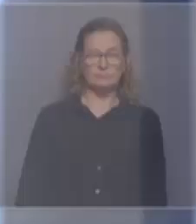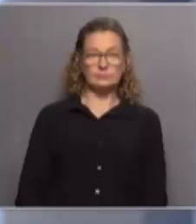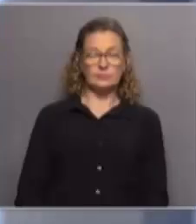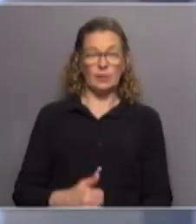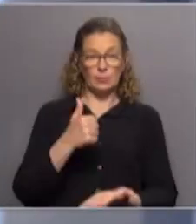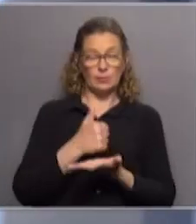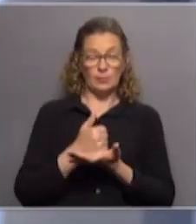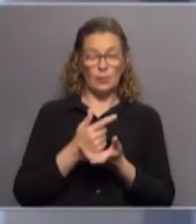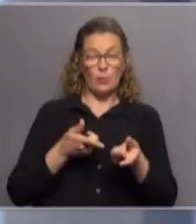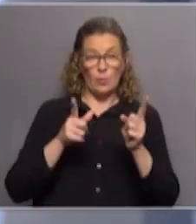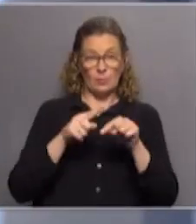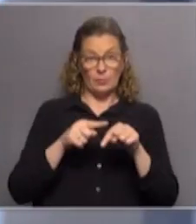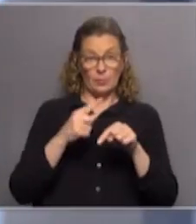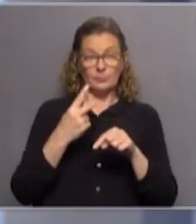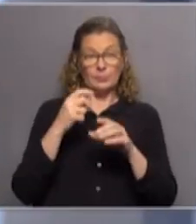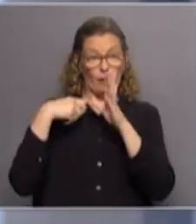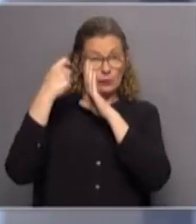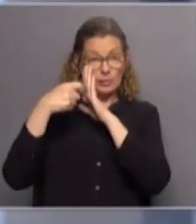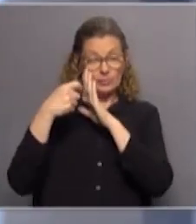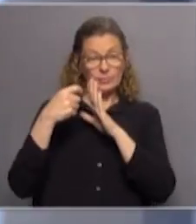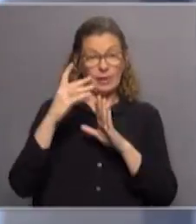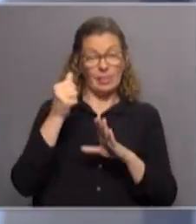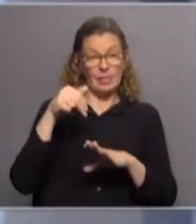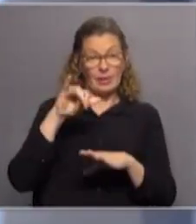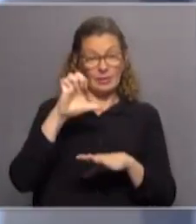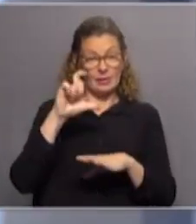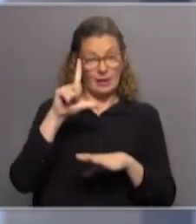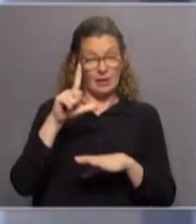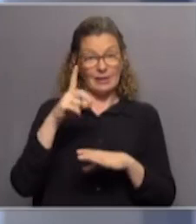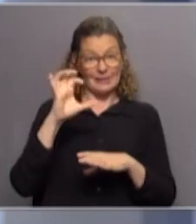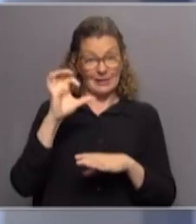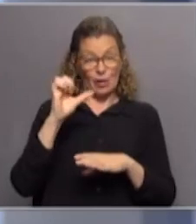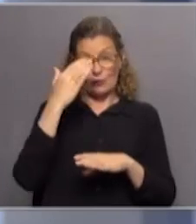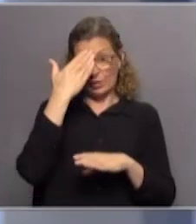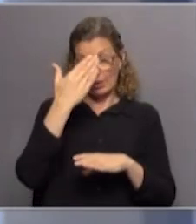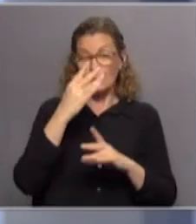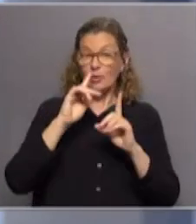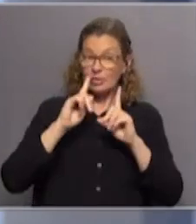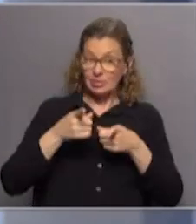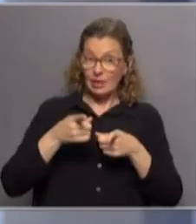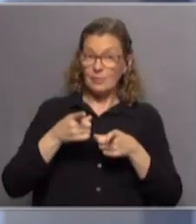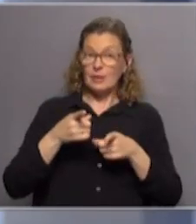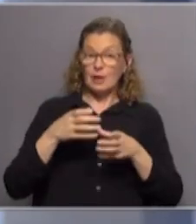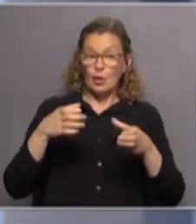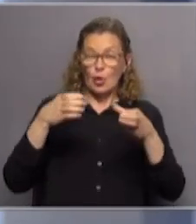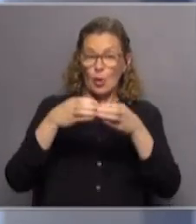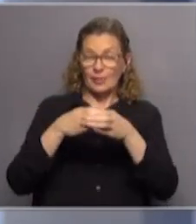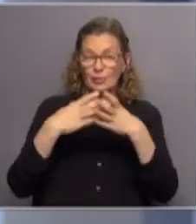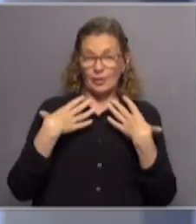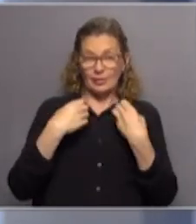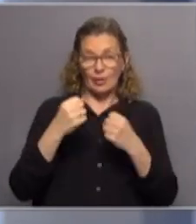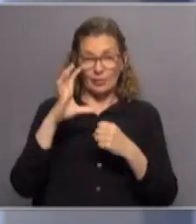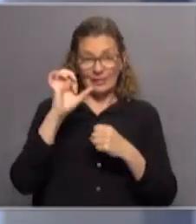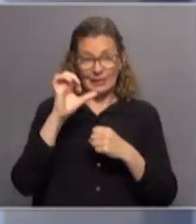Aquí está en otro orden, segundo bloque, Daniel Olesker, además de ser senador del Frente Amplio, Partido Socialista y presidente de la Comisión de Salud del